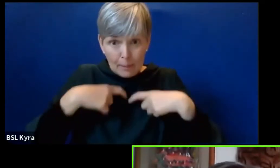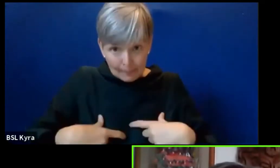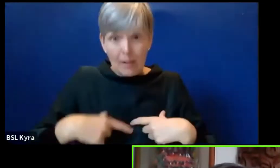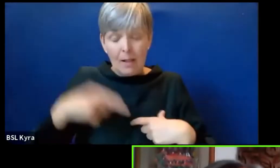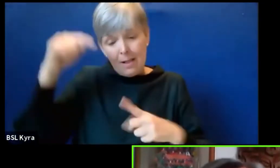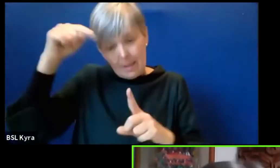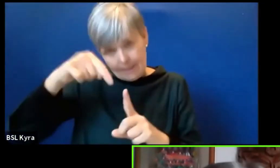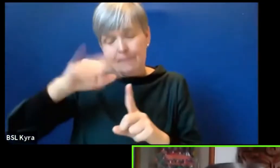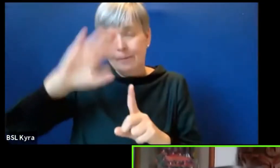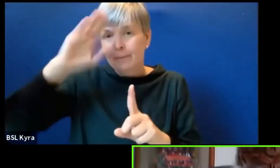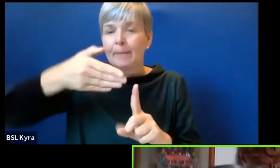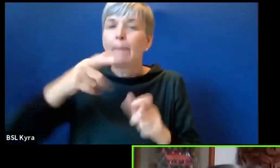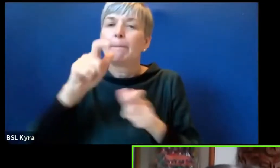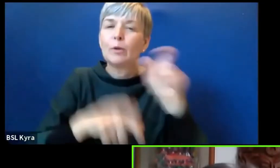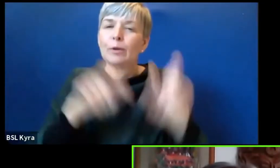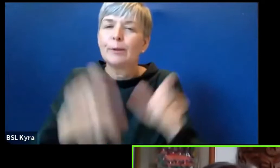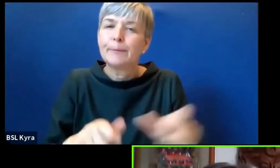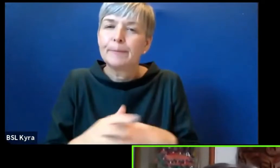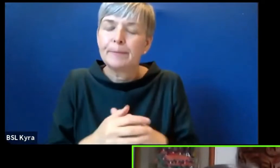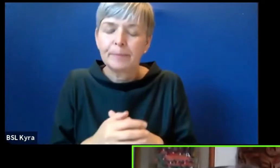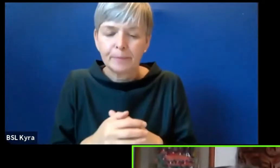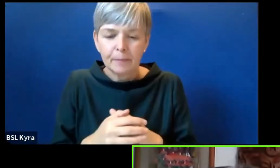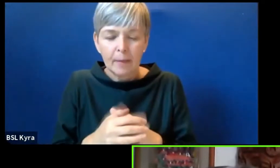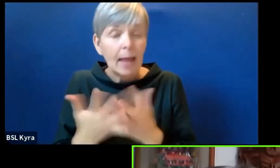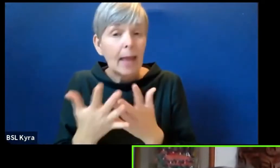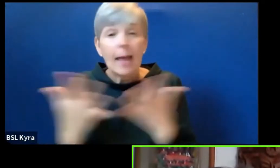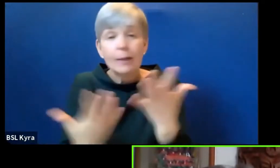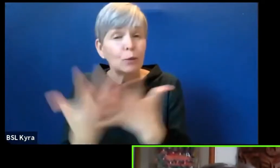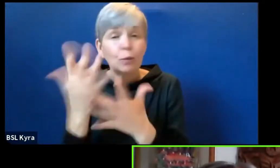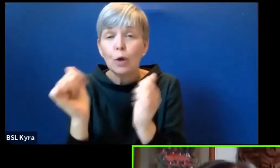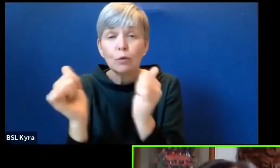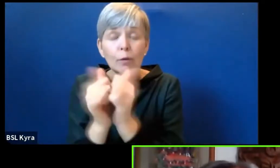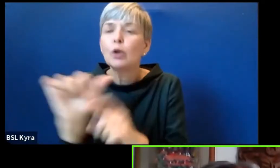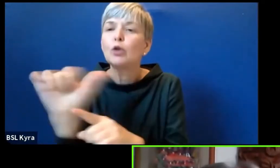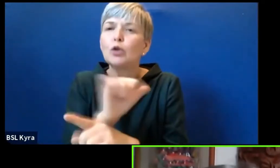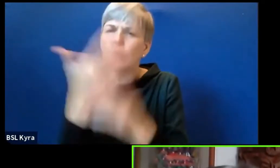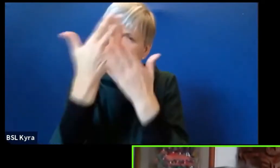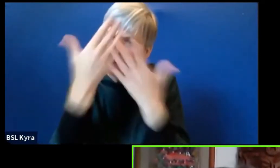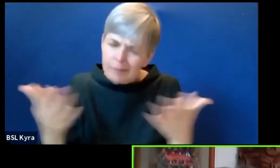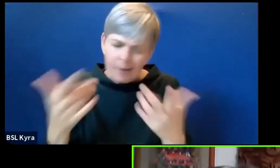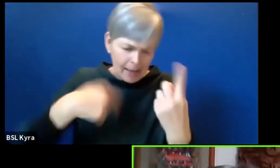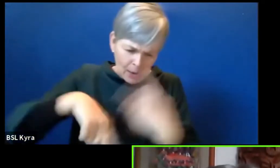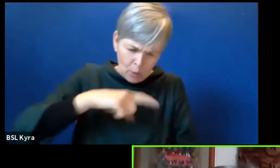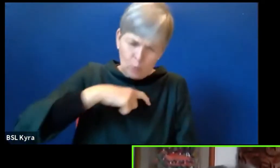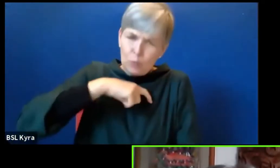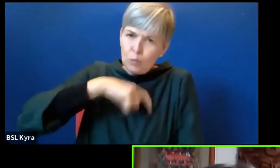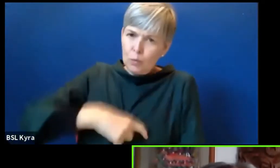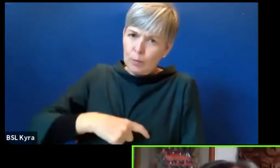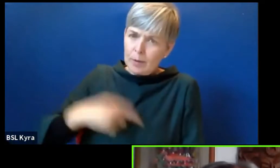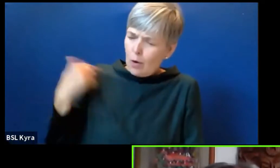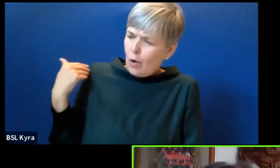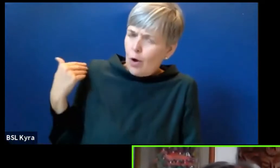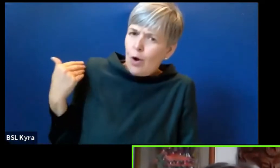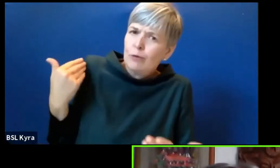reconocimiento de nuestros orígenes, de nuestras características socioculturales, de nuestros contextos geográficos, naturales,